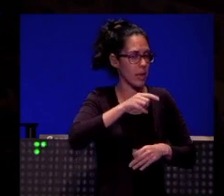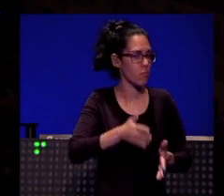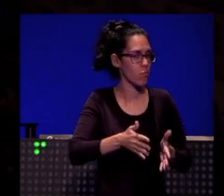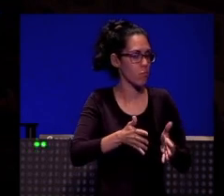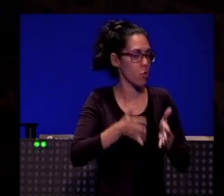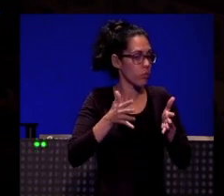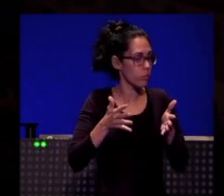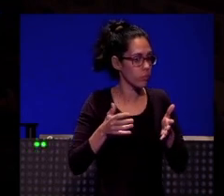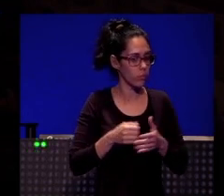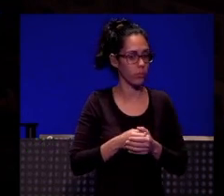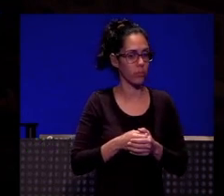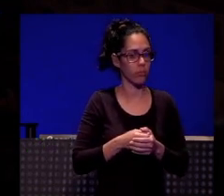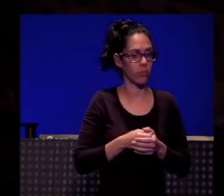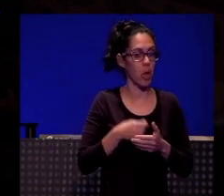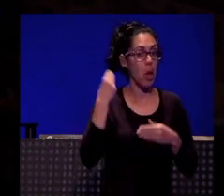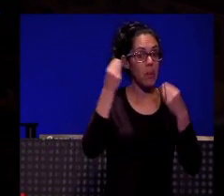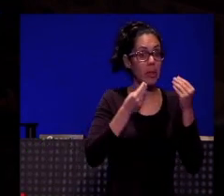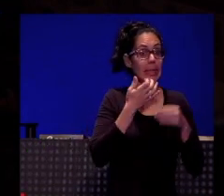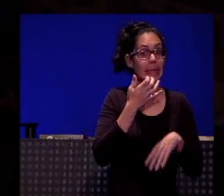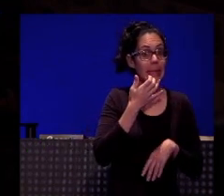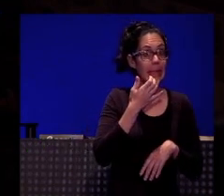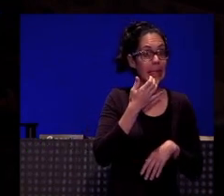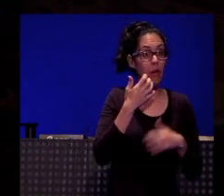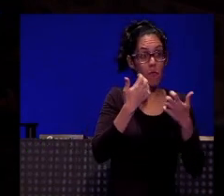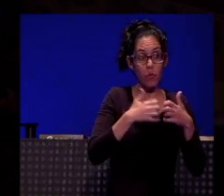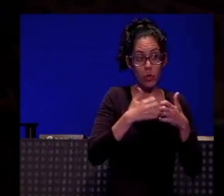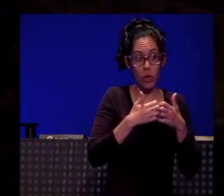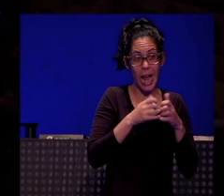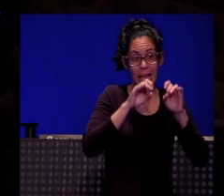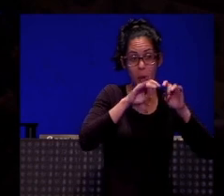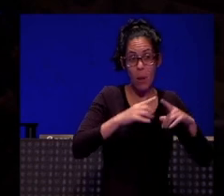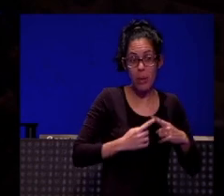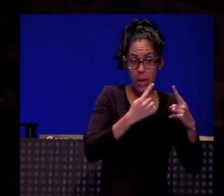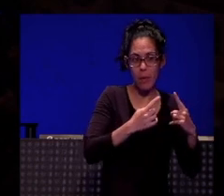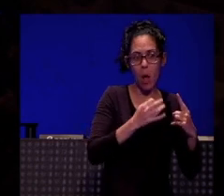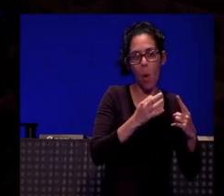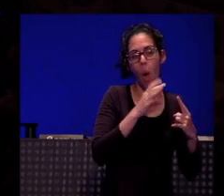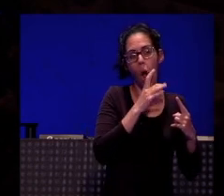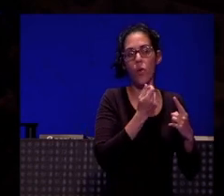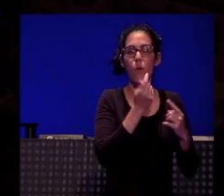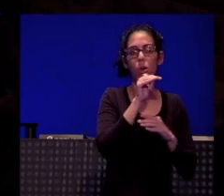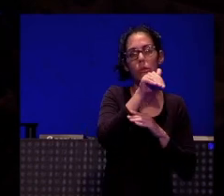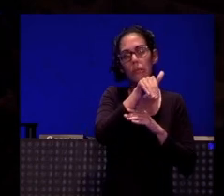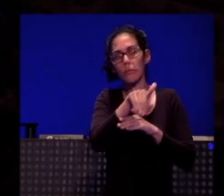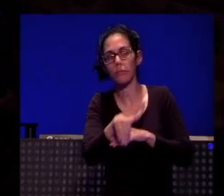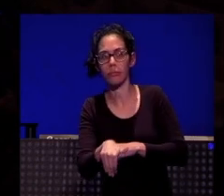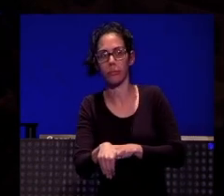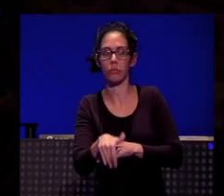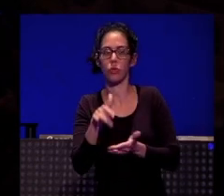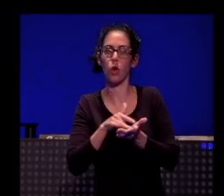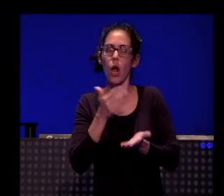me gustaría saber si os sigue funcionando tanto como el primer día o creéis que ha perdido toda la potencia que había tenido en esos inicios